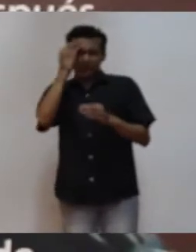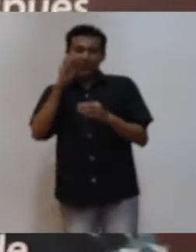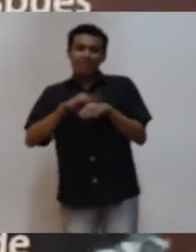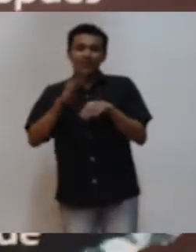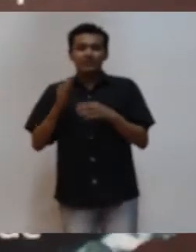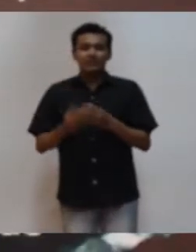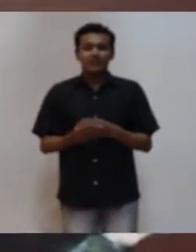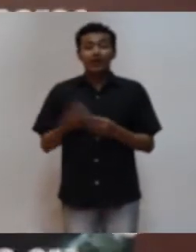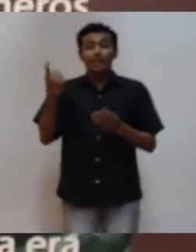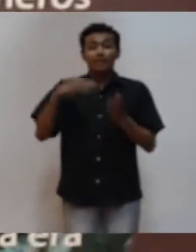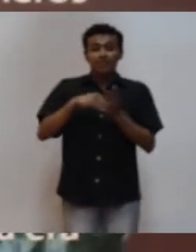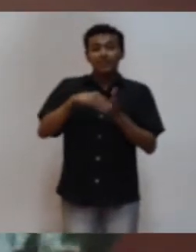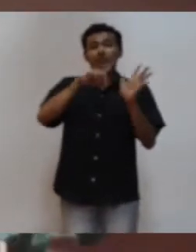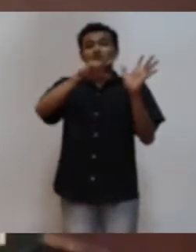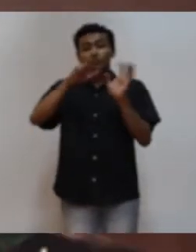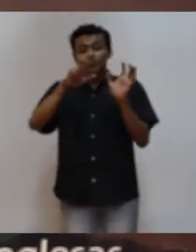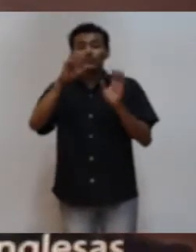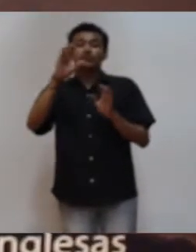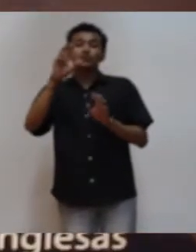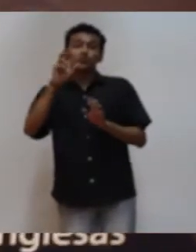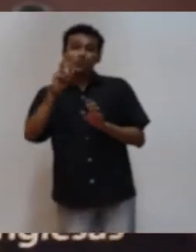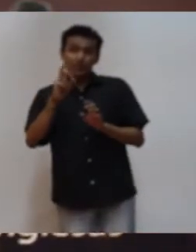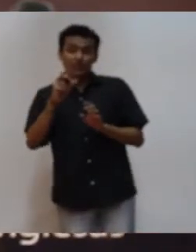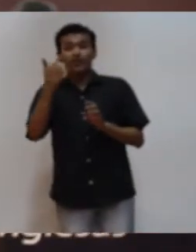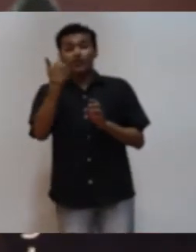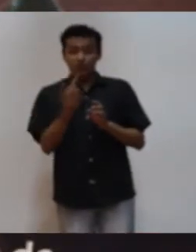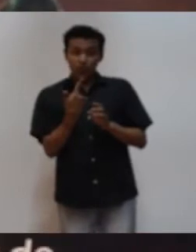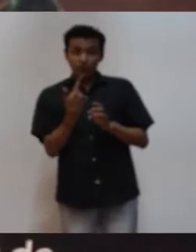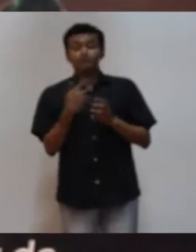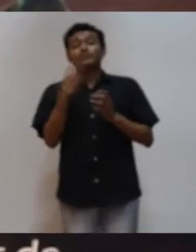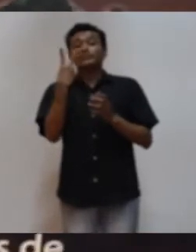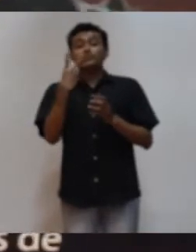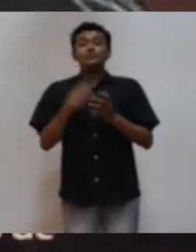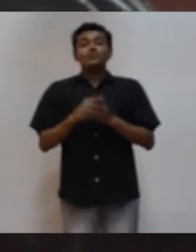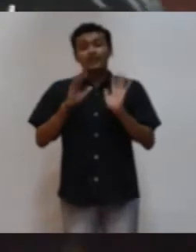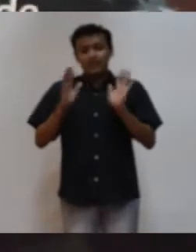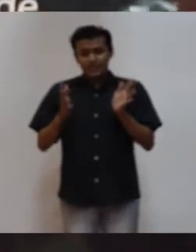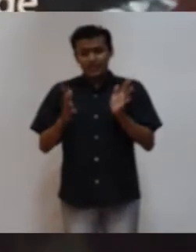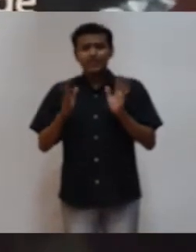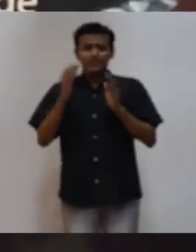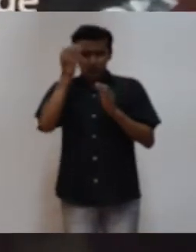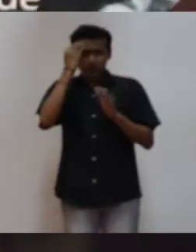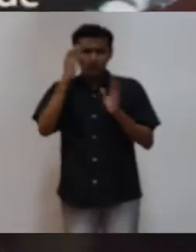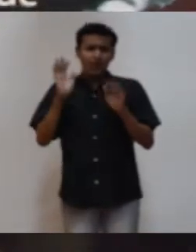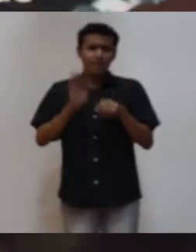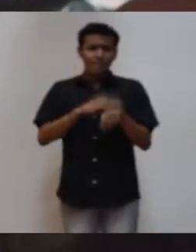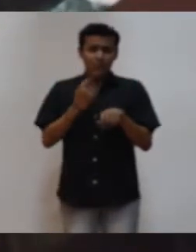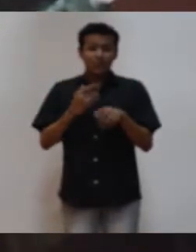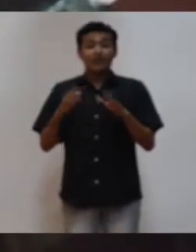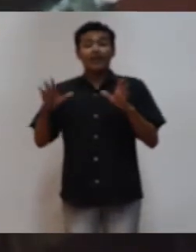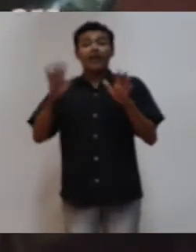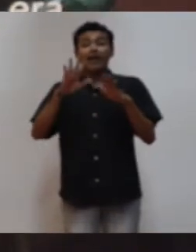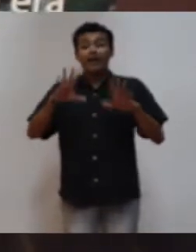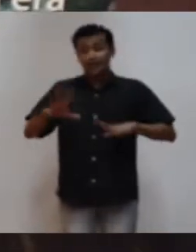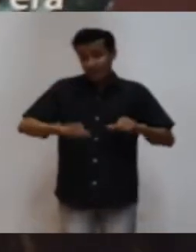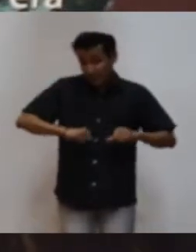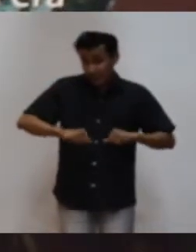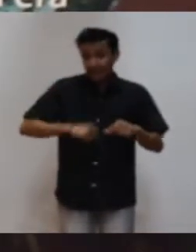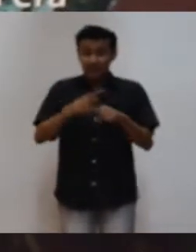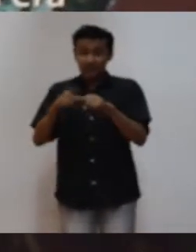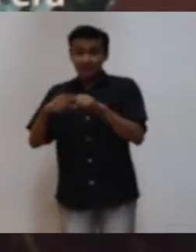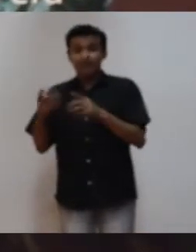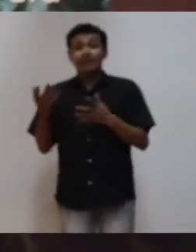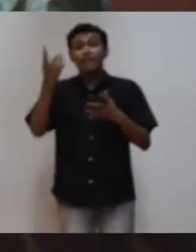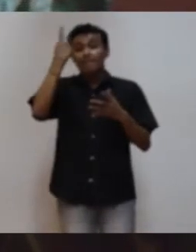de 1882, el grano ya era exportado de manera permanente, debido a que la actividad fue impulsada por empresas